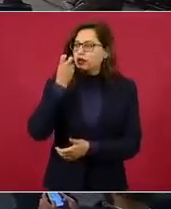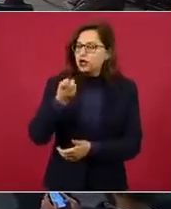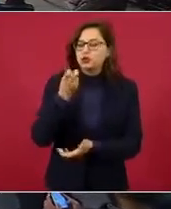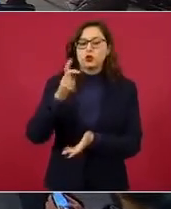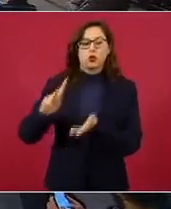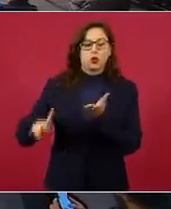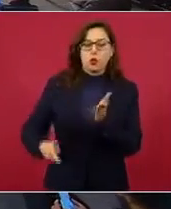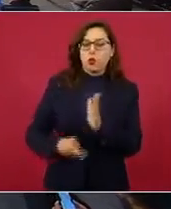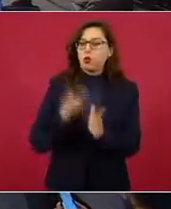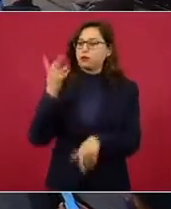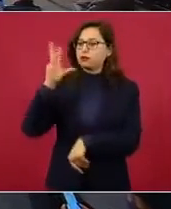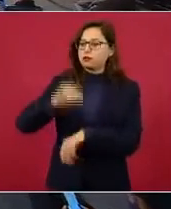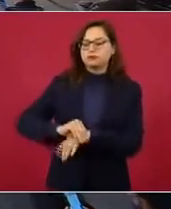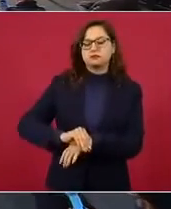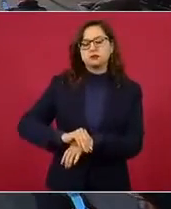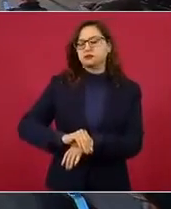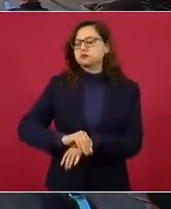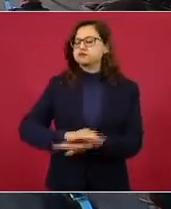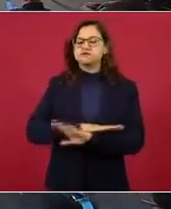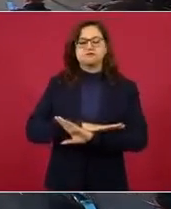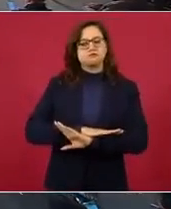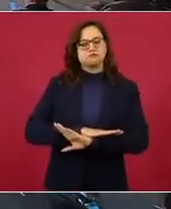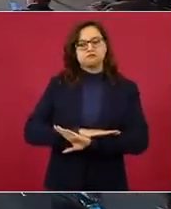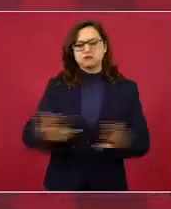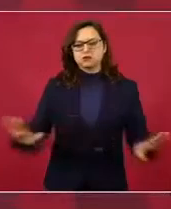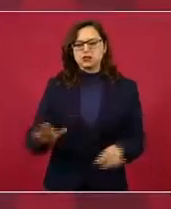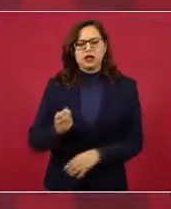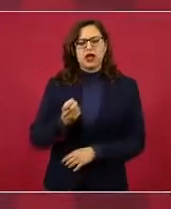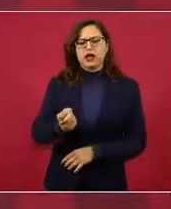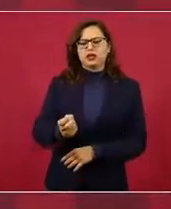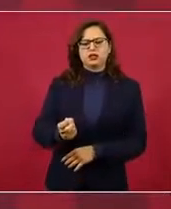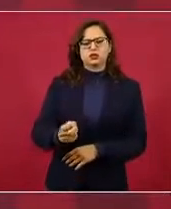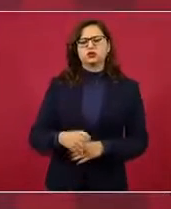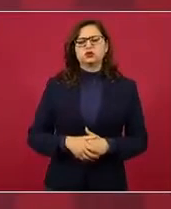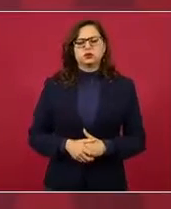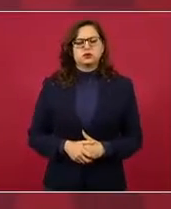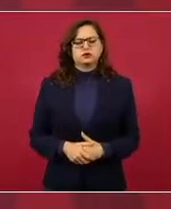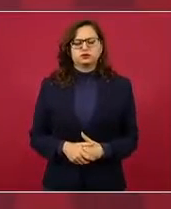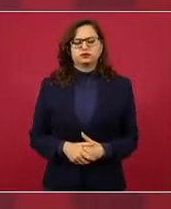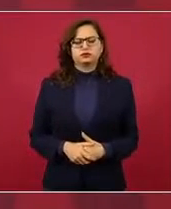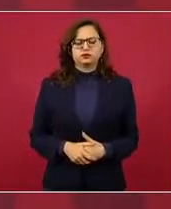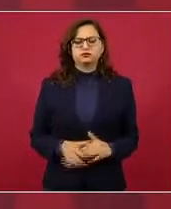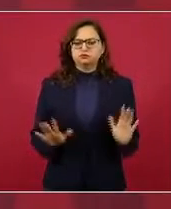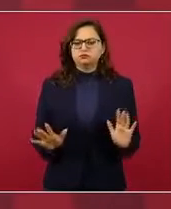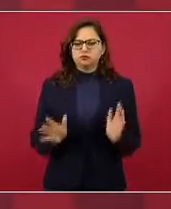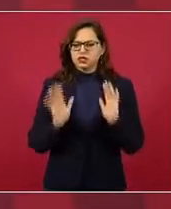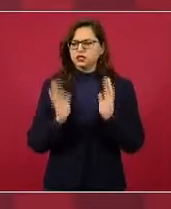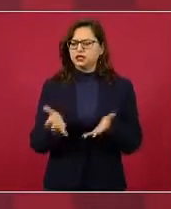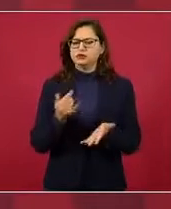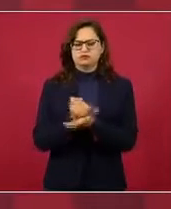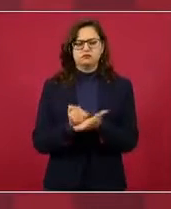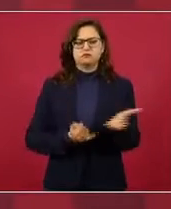y eso es lo que se ha decidido